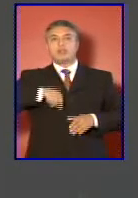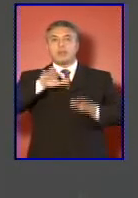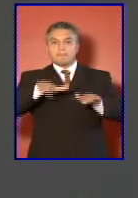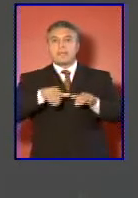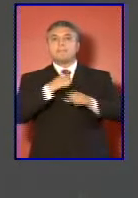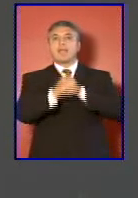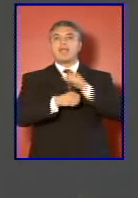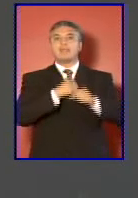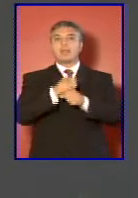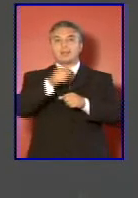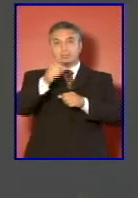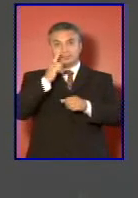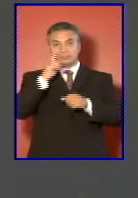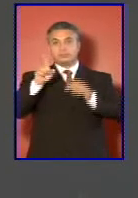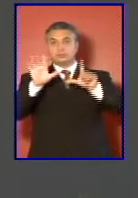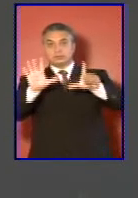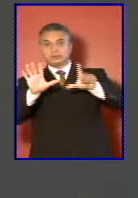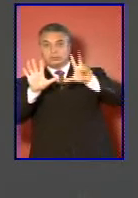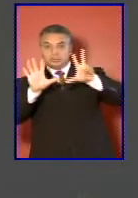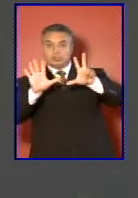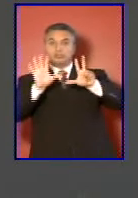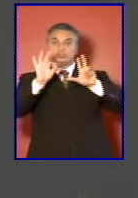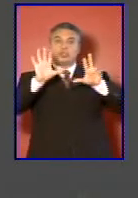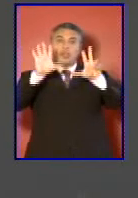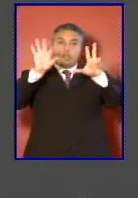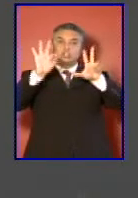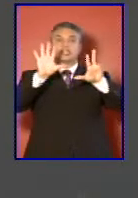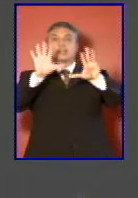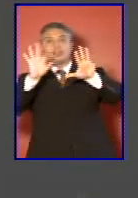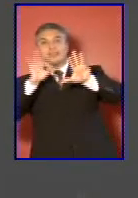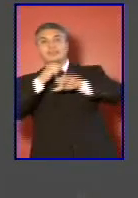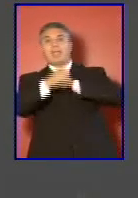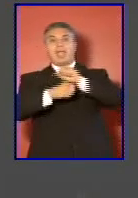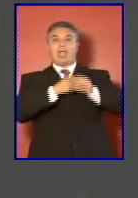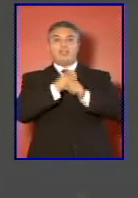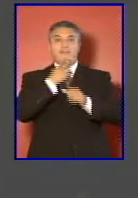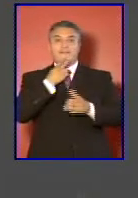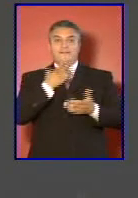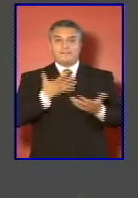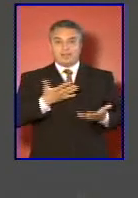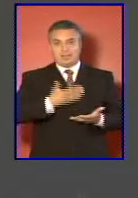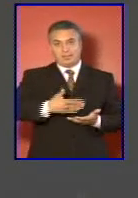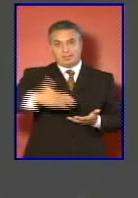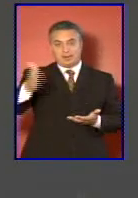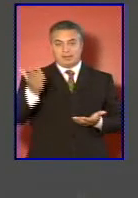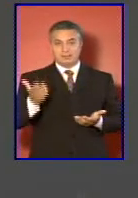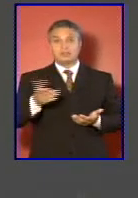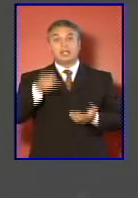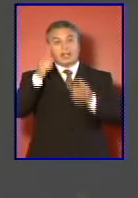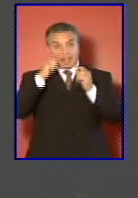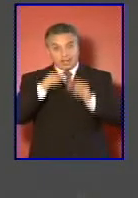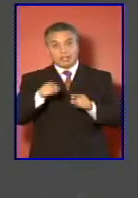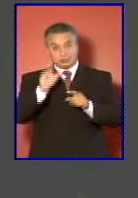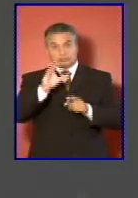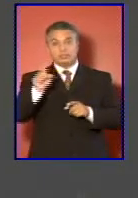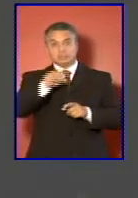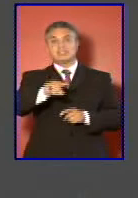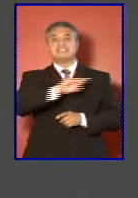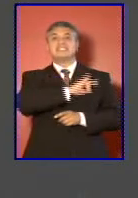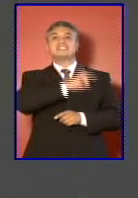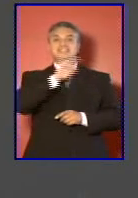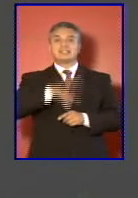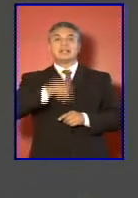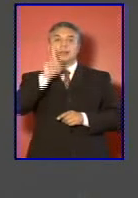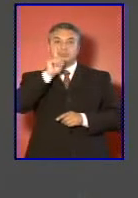perspectiva son 78 ojalá 80 o 90 años por delante. Esto es, Chile está